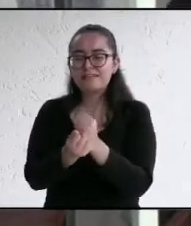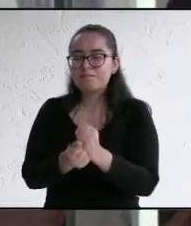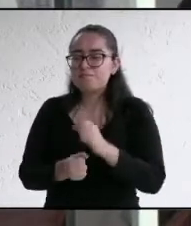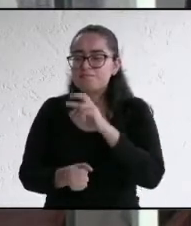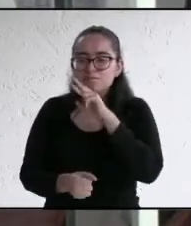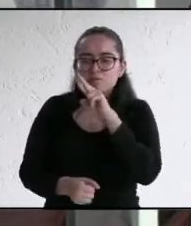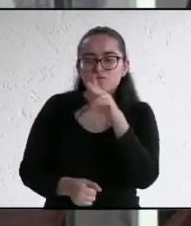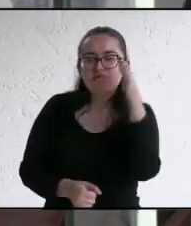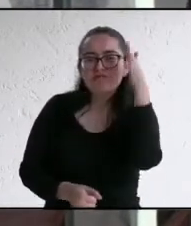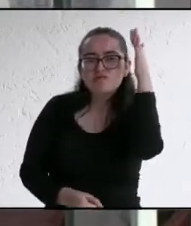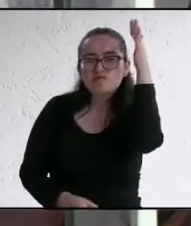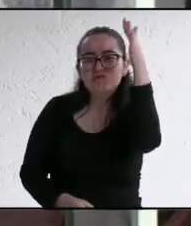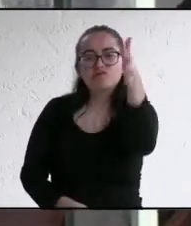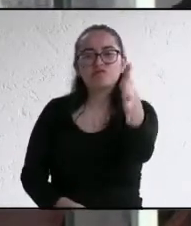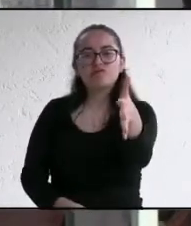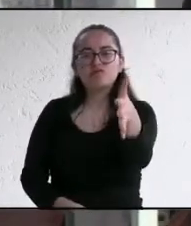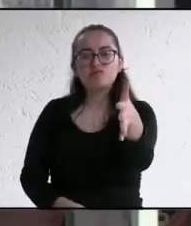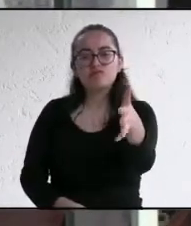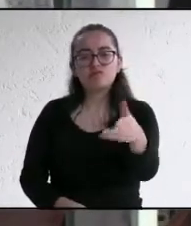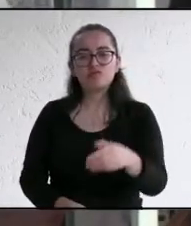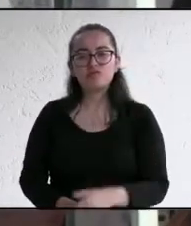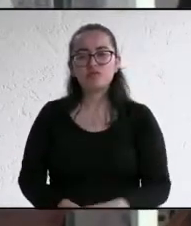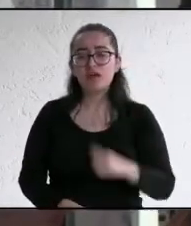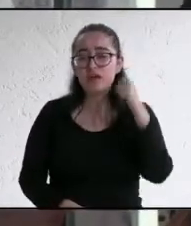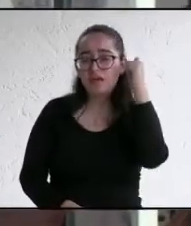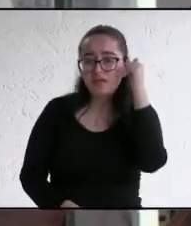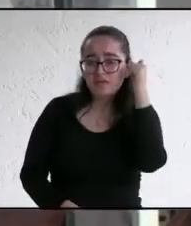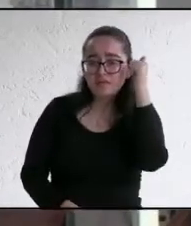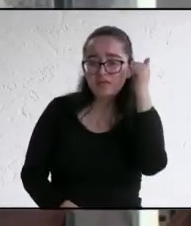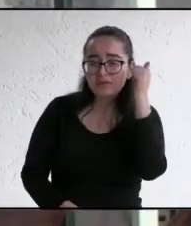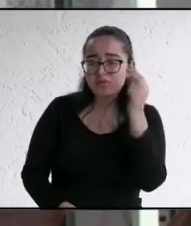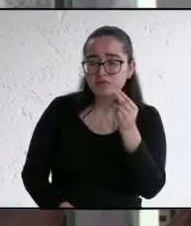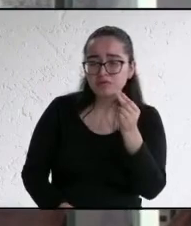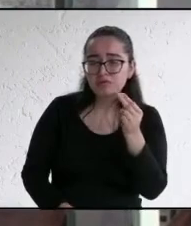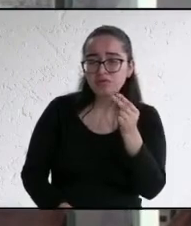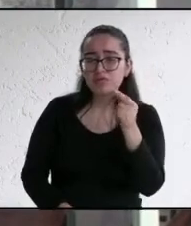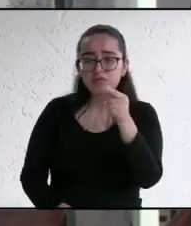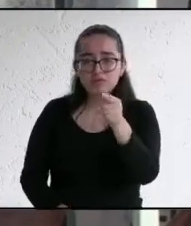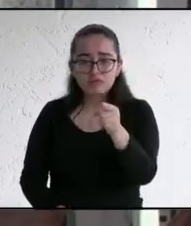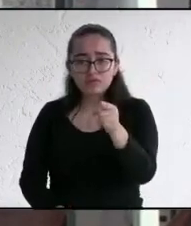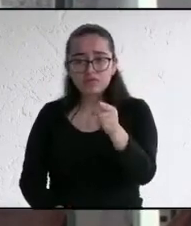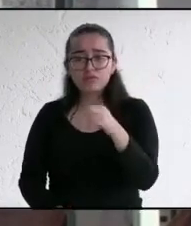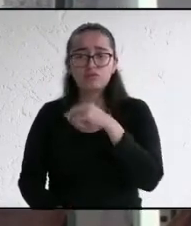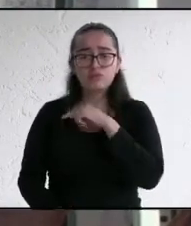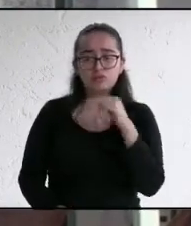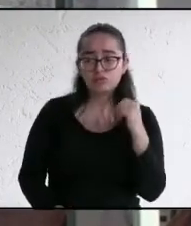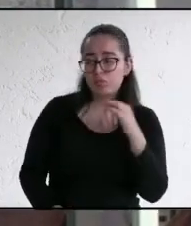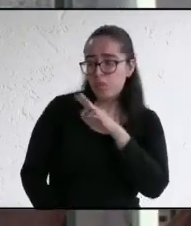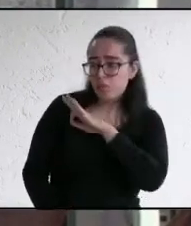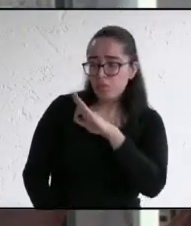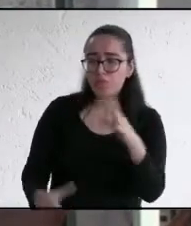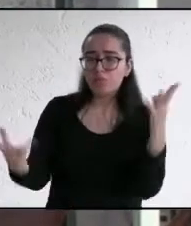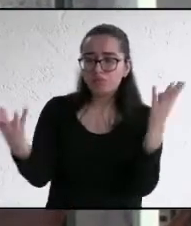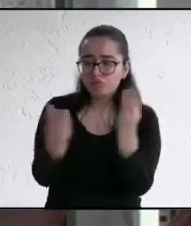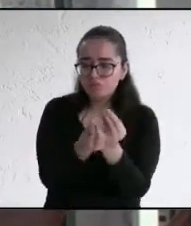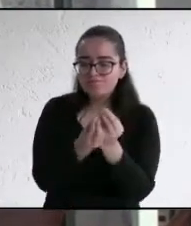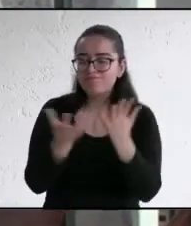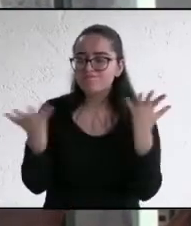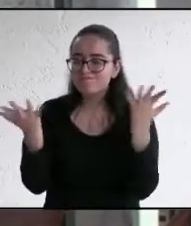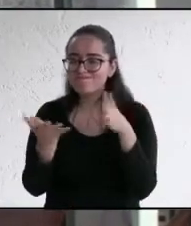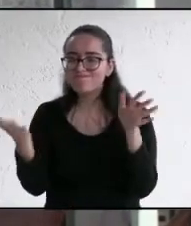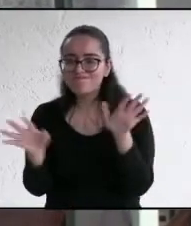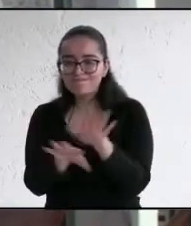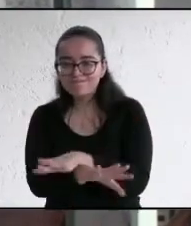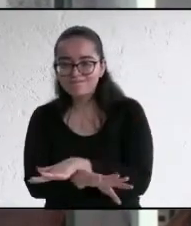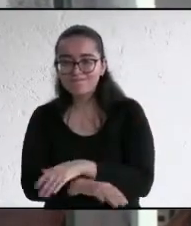las causas ya conocidas. Actopan necesita de ti. Nosotros somos Podemos y juntos lo vamos a lograr. Muchas gracias.